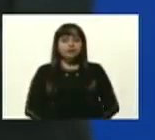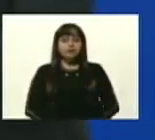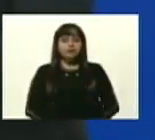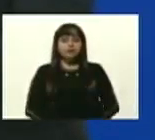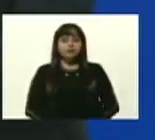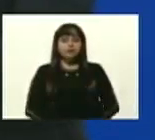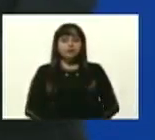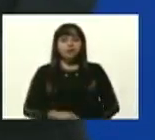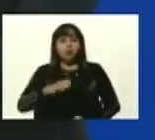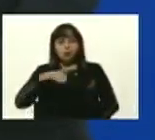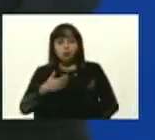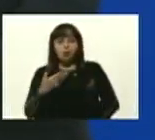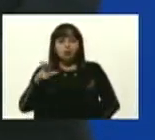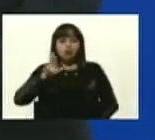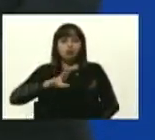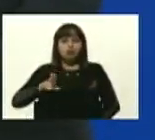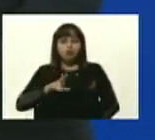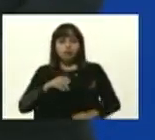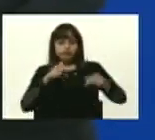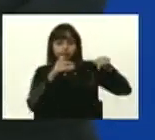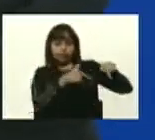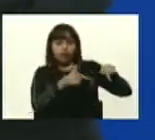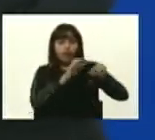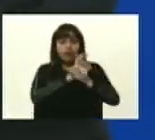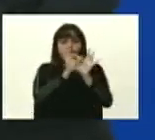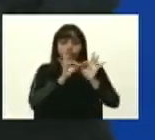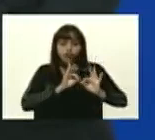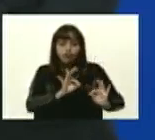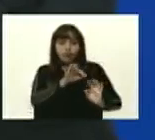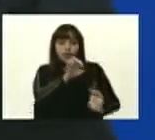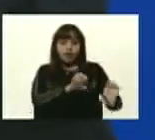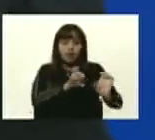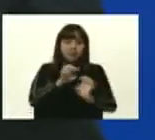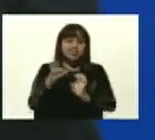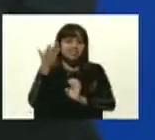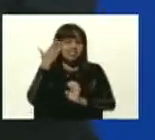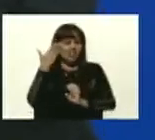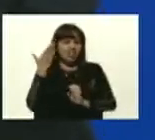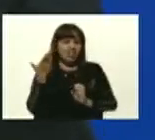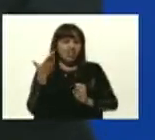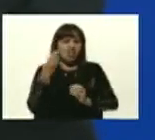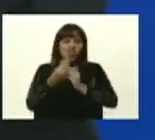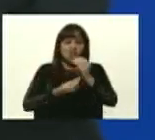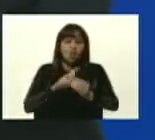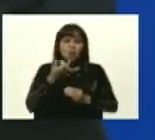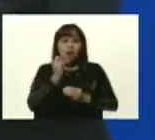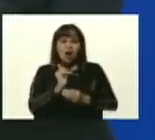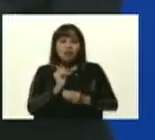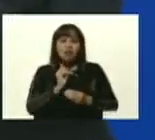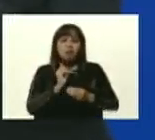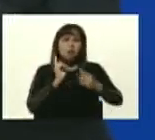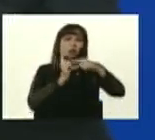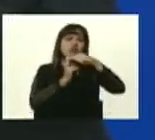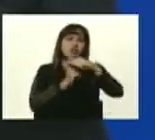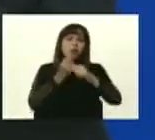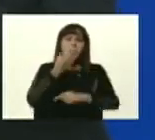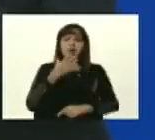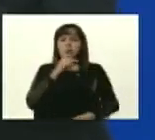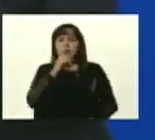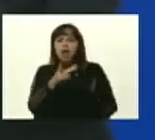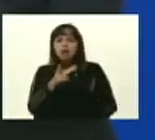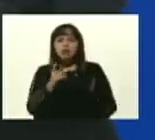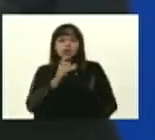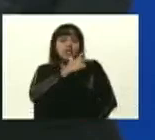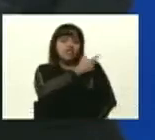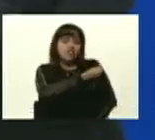usarse este dispositivo para saber cuál es la eficacia de las vacunas en la población venezolana.